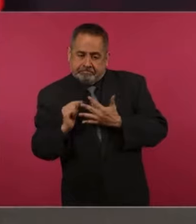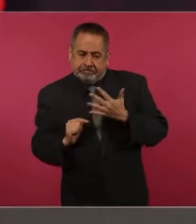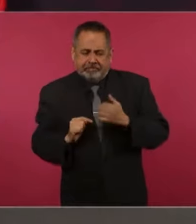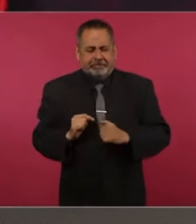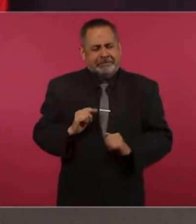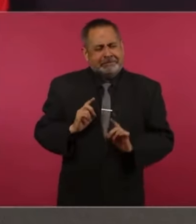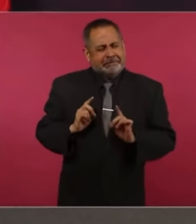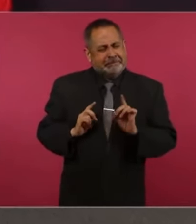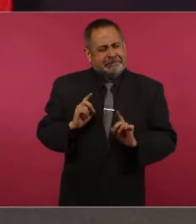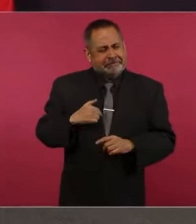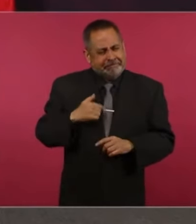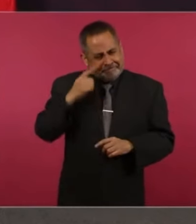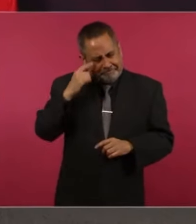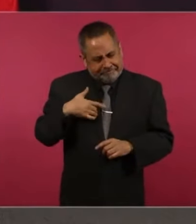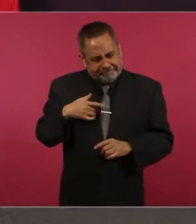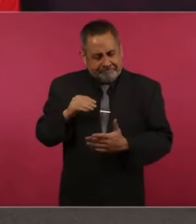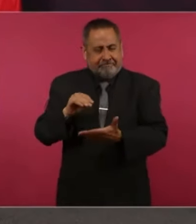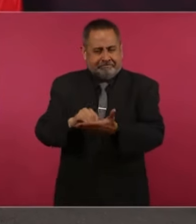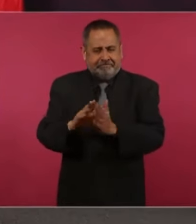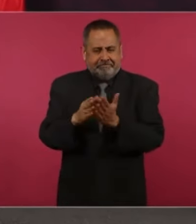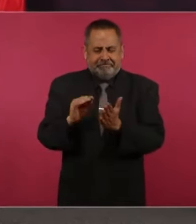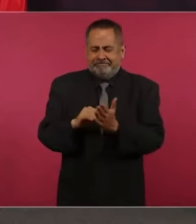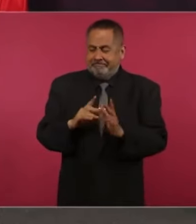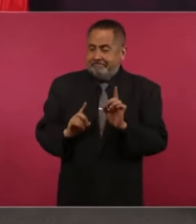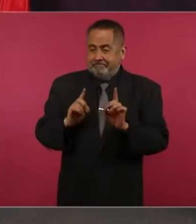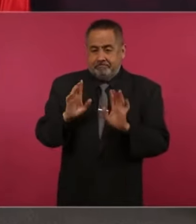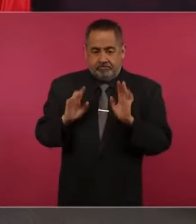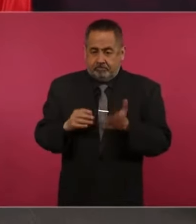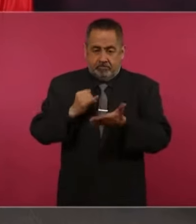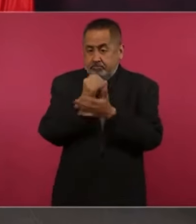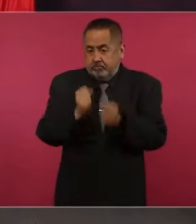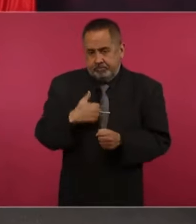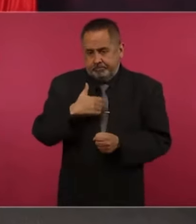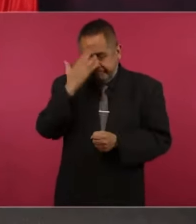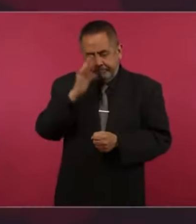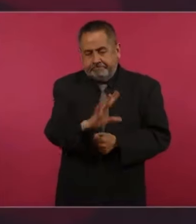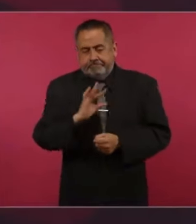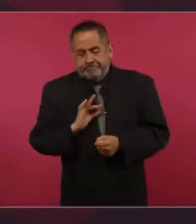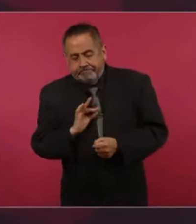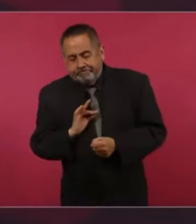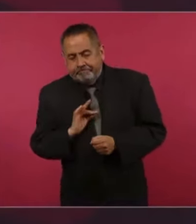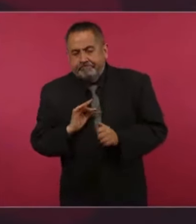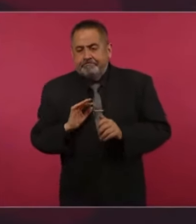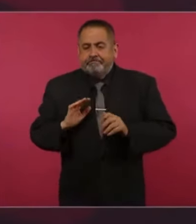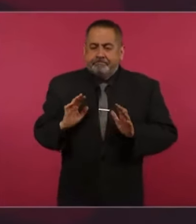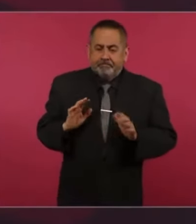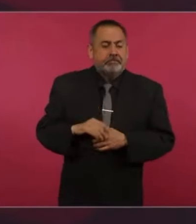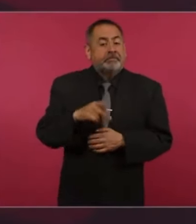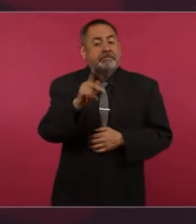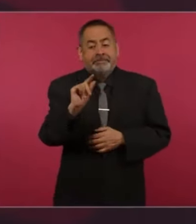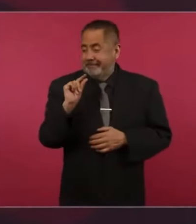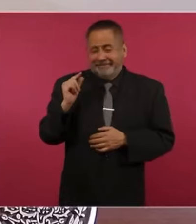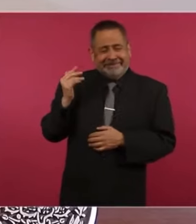quedé con la duda y creo que lo pongo así, no lo afirmo. Pero hace unos